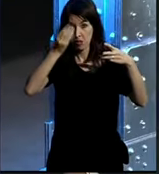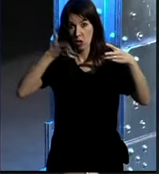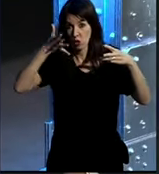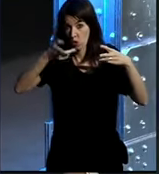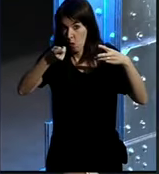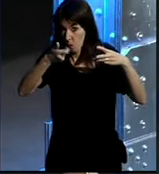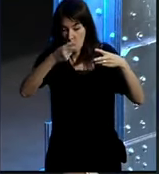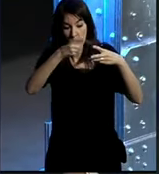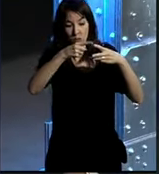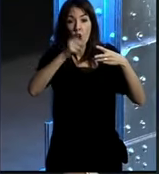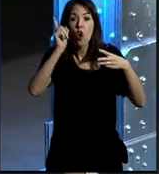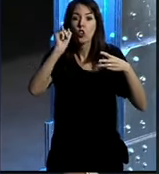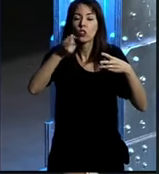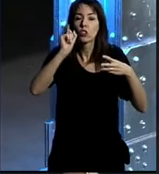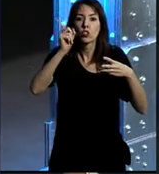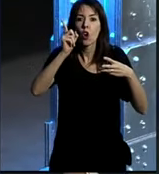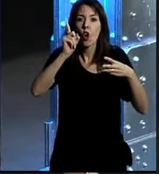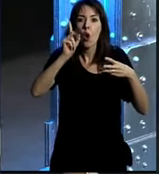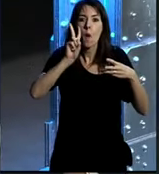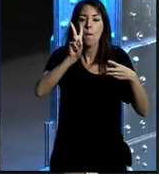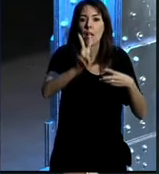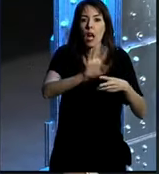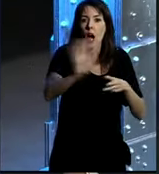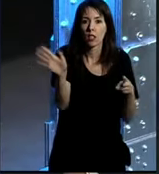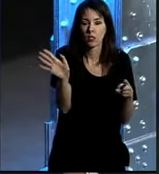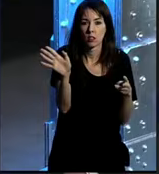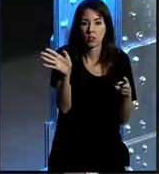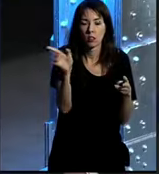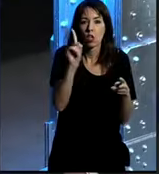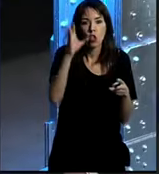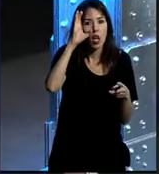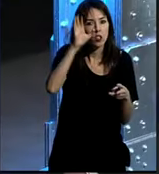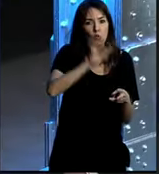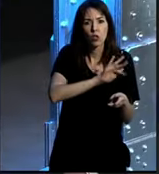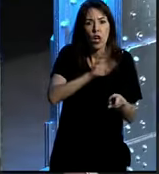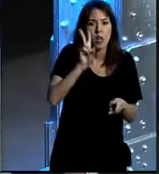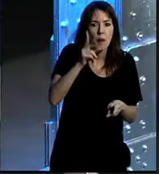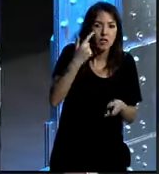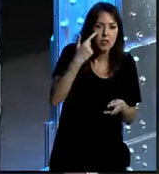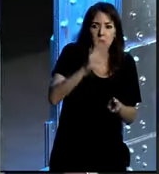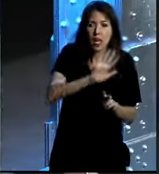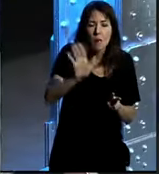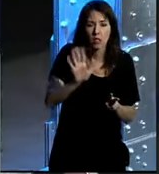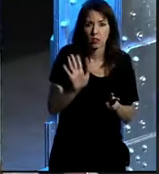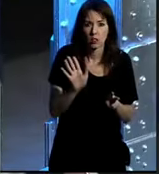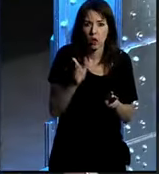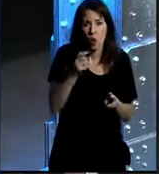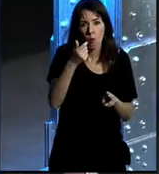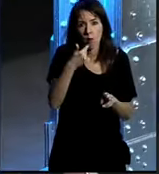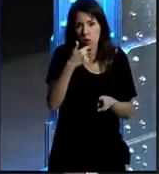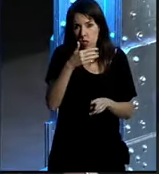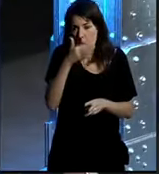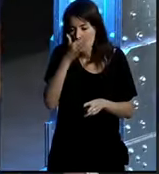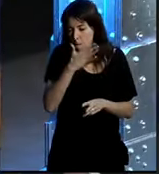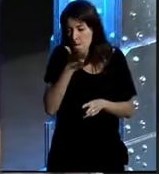recomendables la primera es solo solo mirar solo escuchar ¿vale? y un poco decir